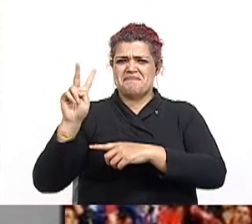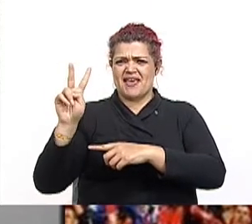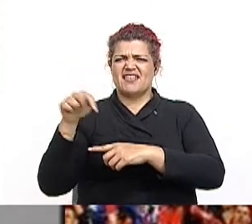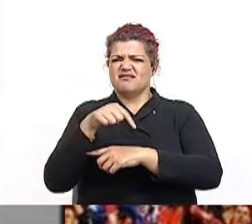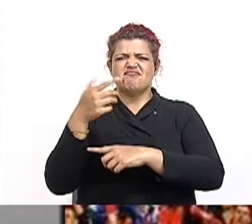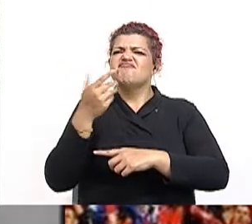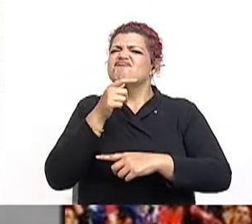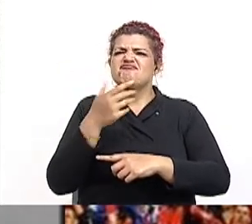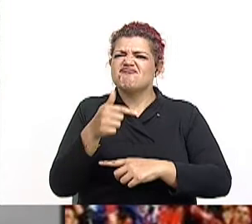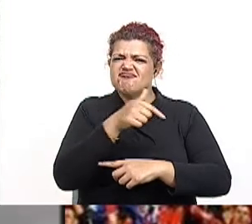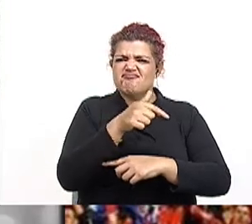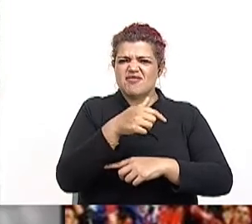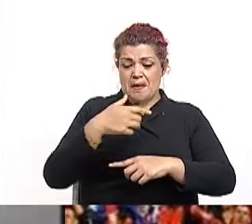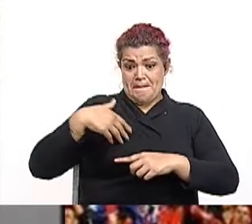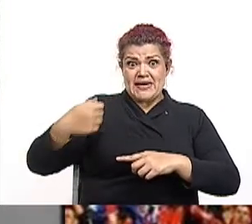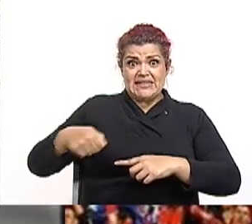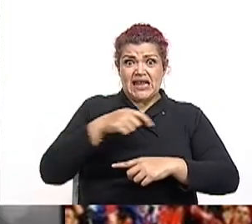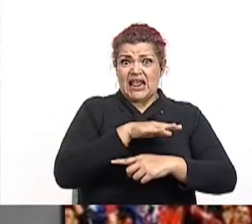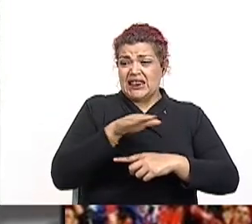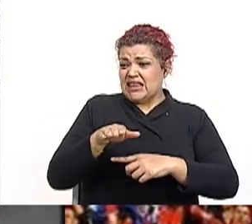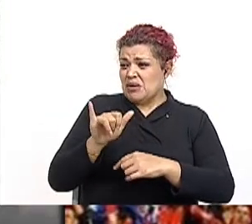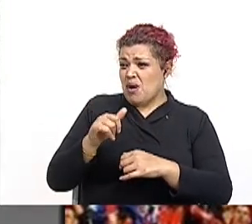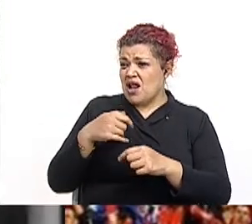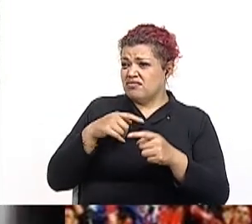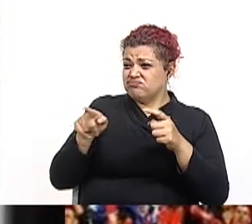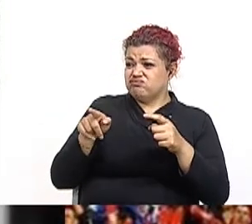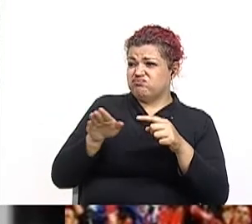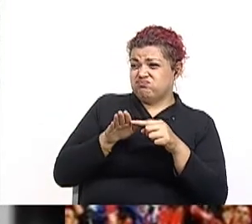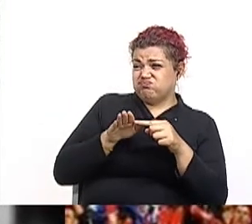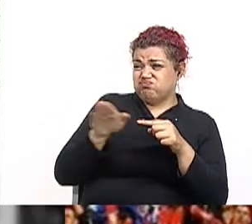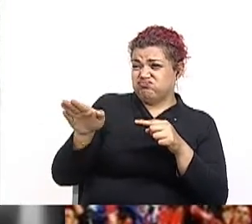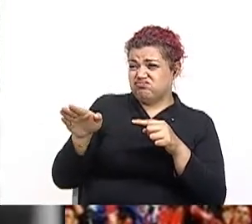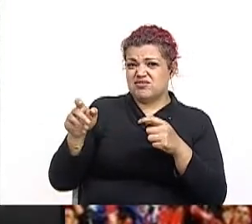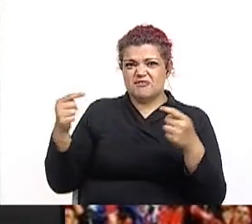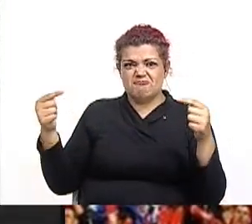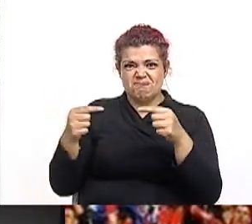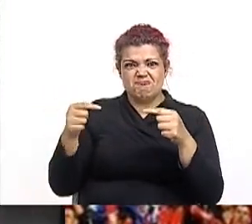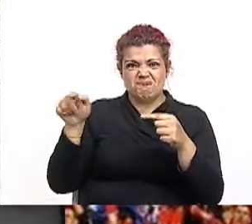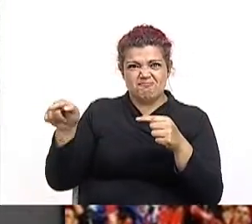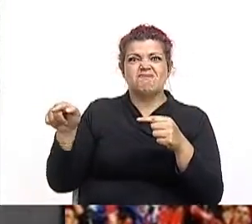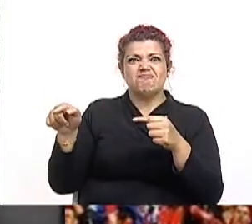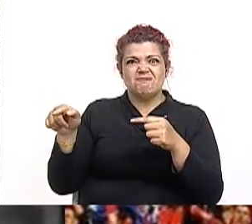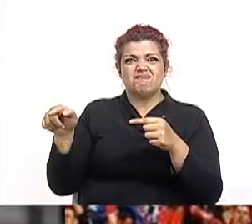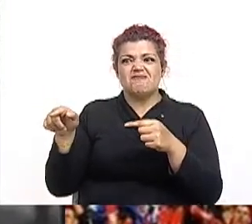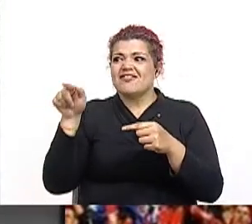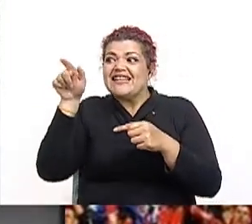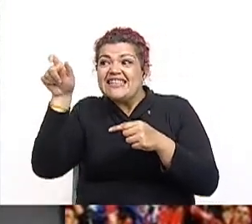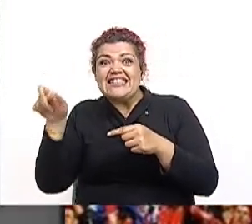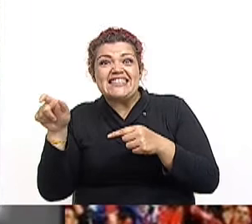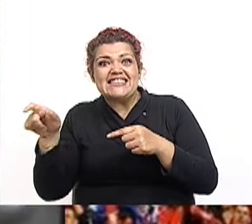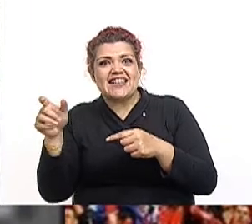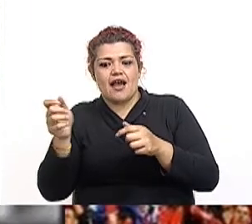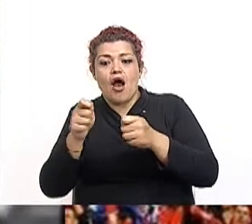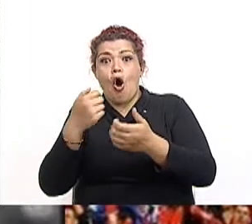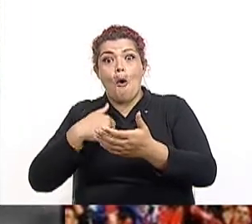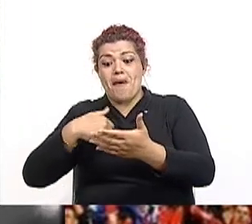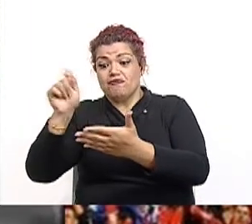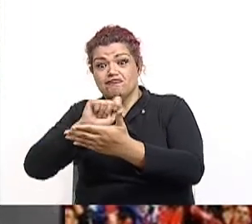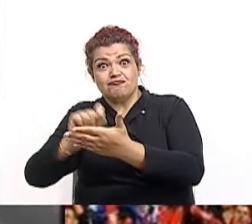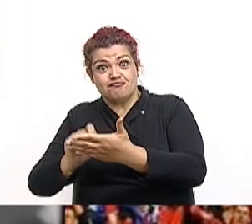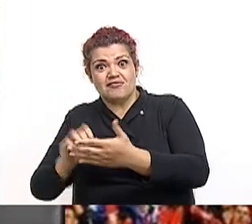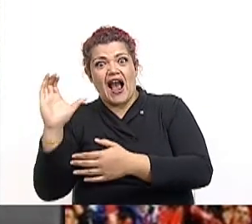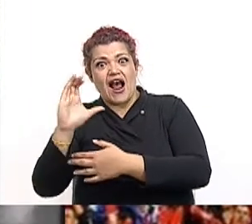de inmediato, pero el balón se va mansamente a las manos del portero reformista Carlos Luis Falla. Aprendo en Casa, en la materia de Estudios